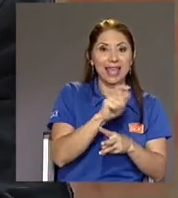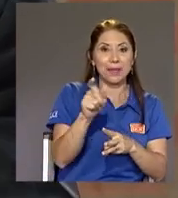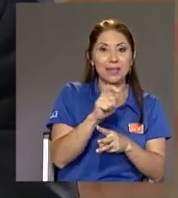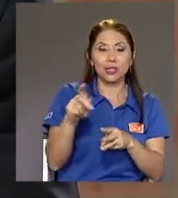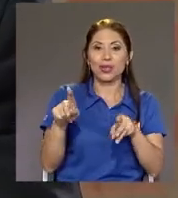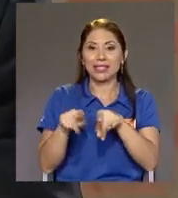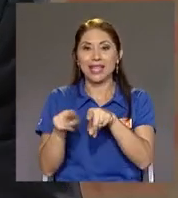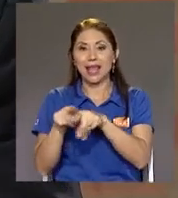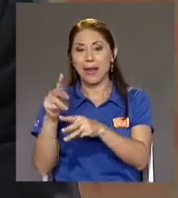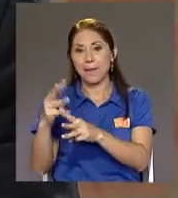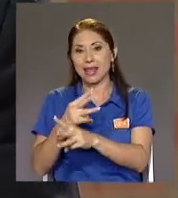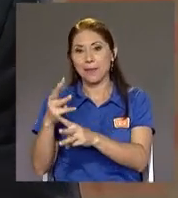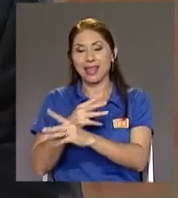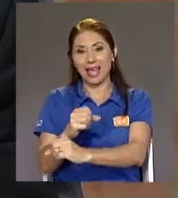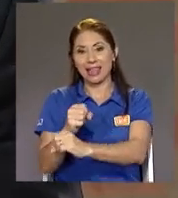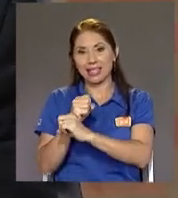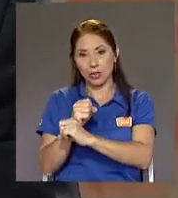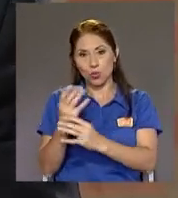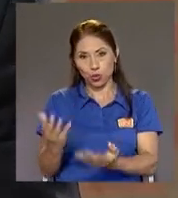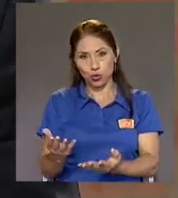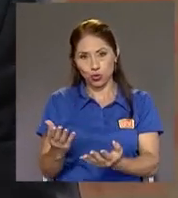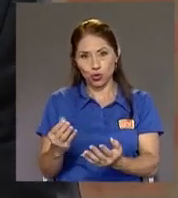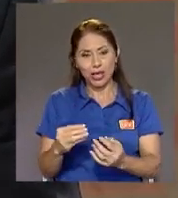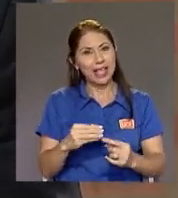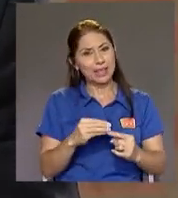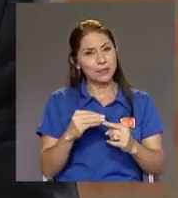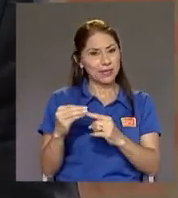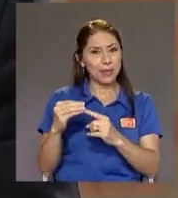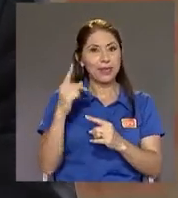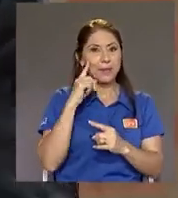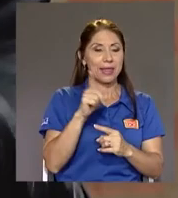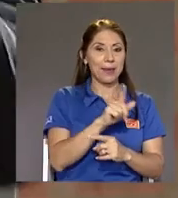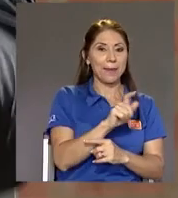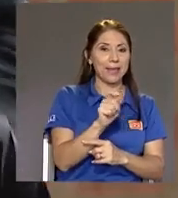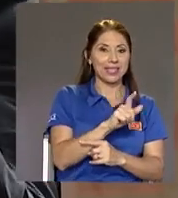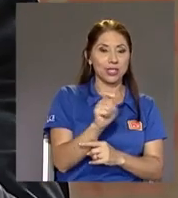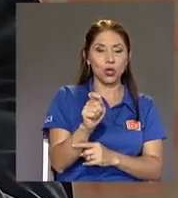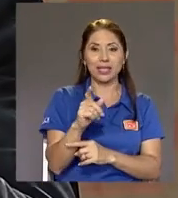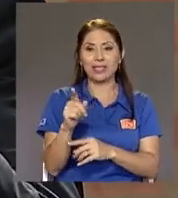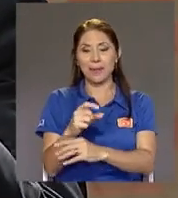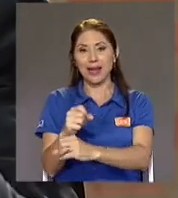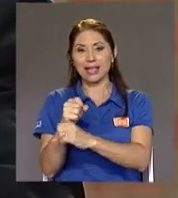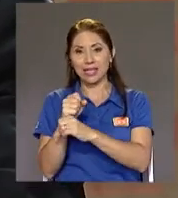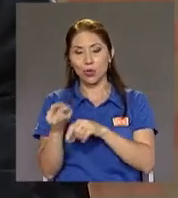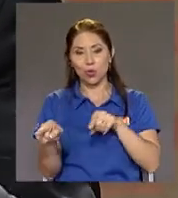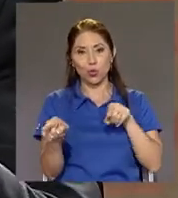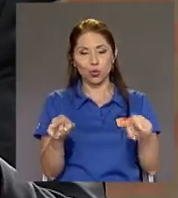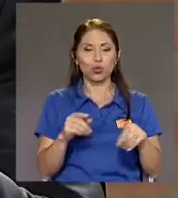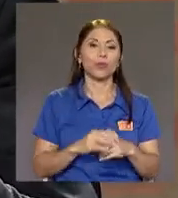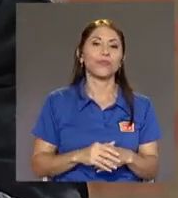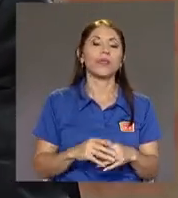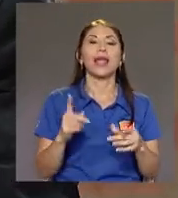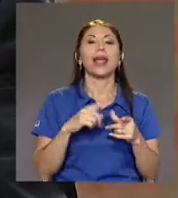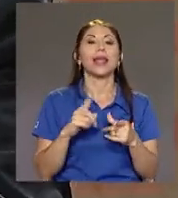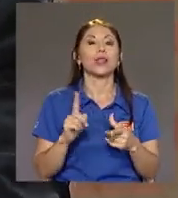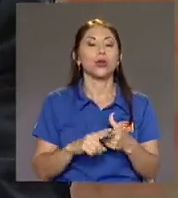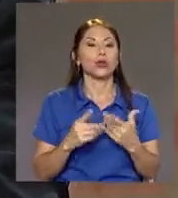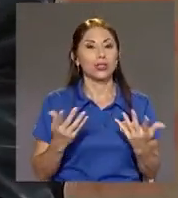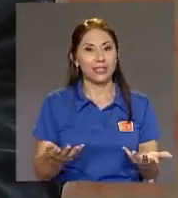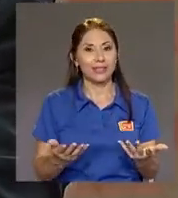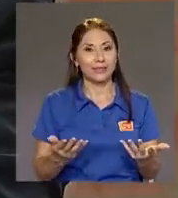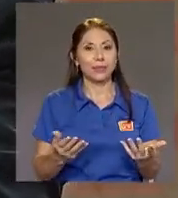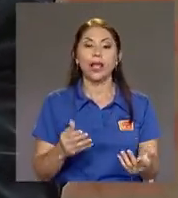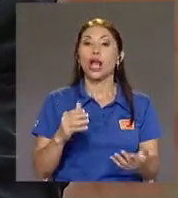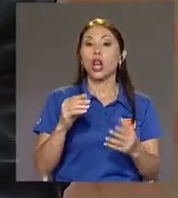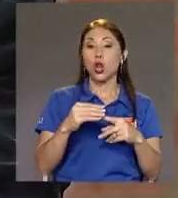seguro En realidad Es sobre todo Para pensiones Y seguro Entonces Ahora sí Lo que estiman Los